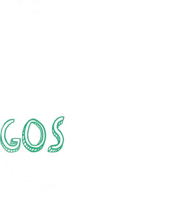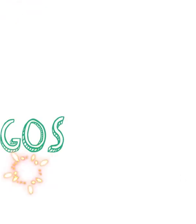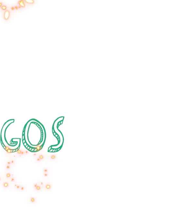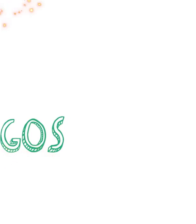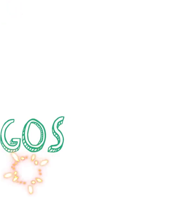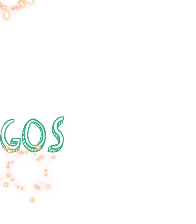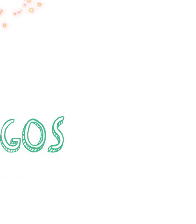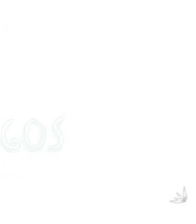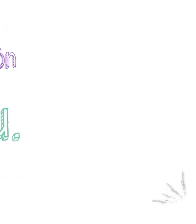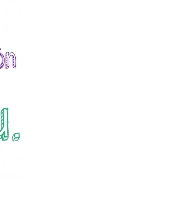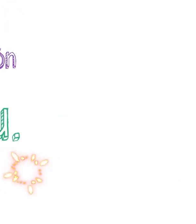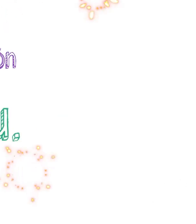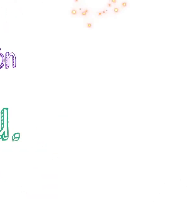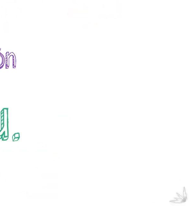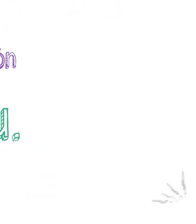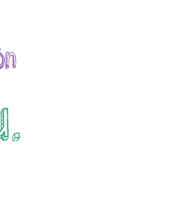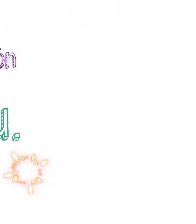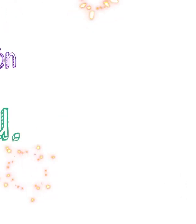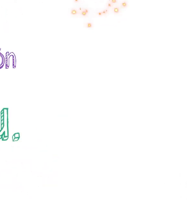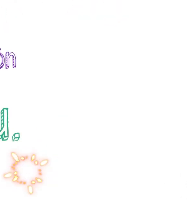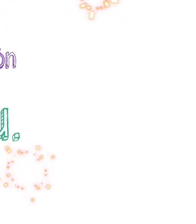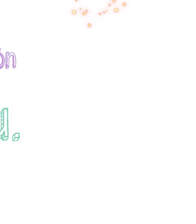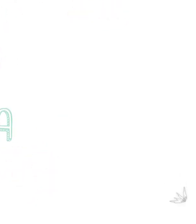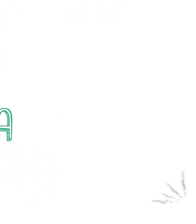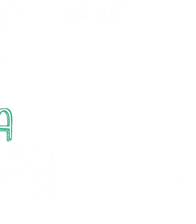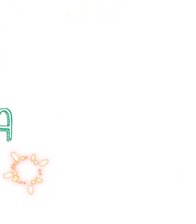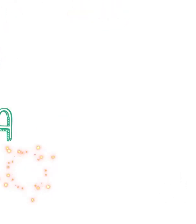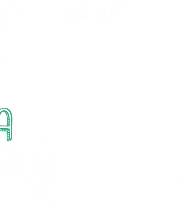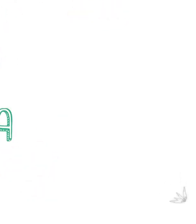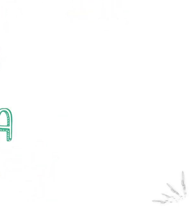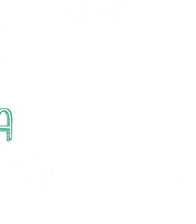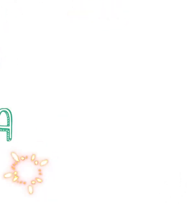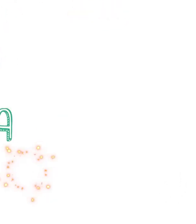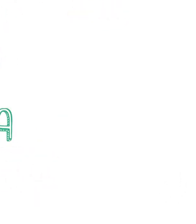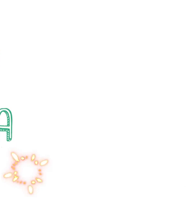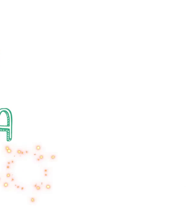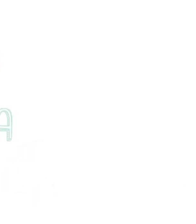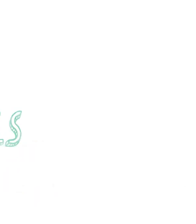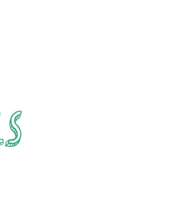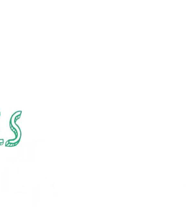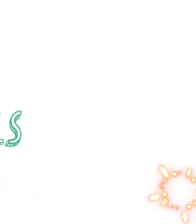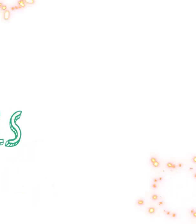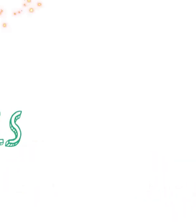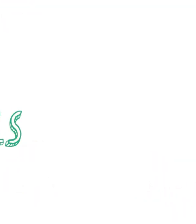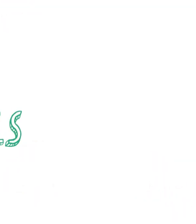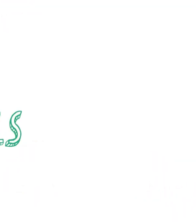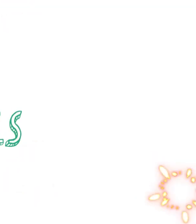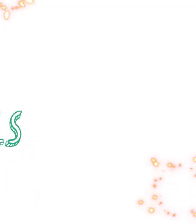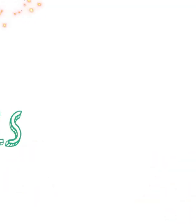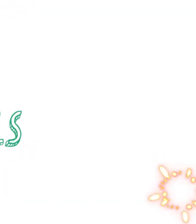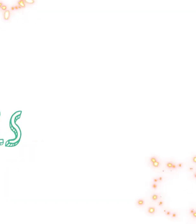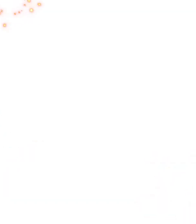general Elizabeth Gallegos Realización y postproducción Carlos Silva Música original Laje Pedro Montaca Arte y escenarios Alexis Niebles